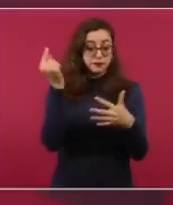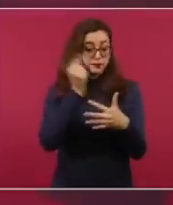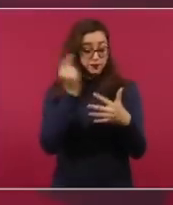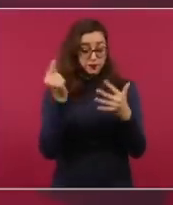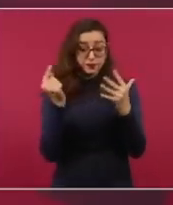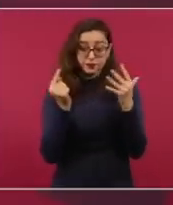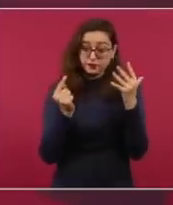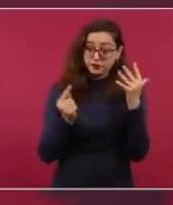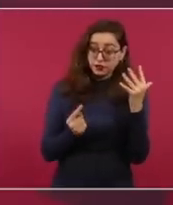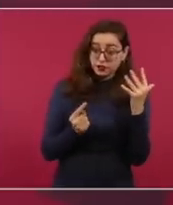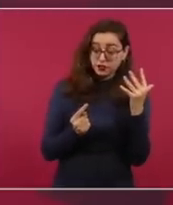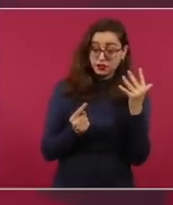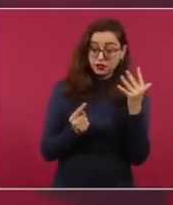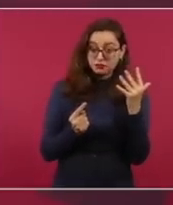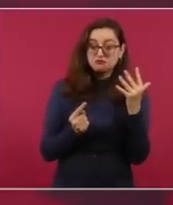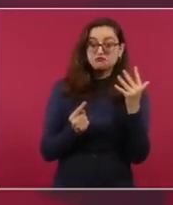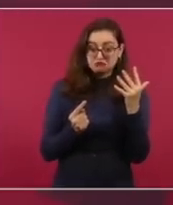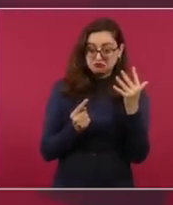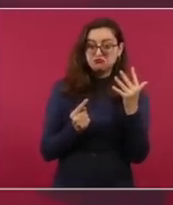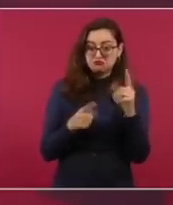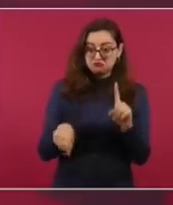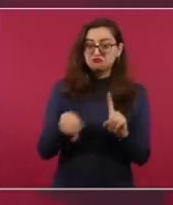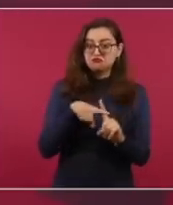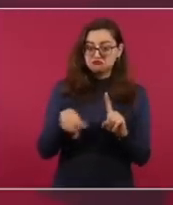favorables.